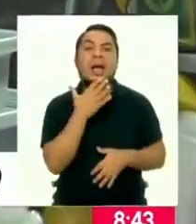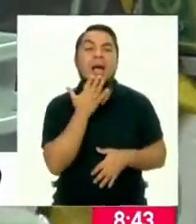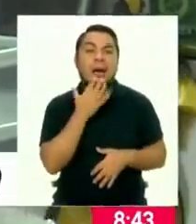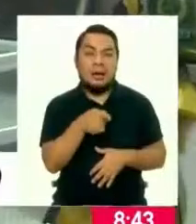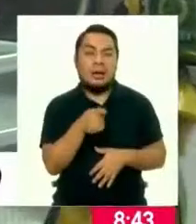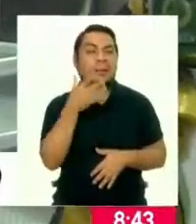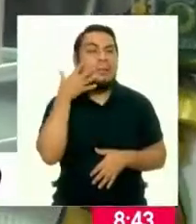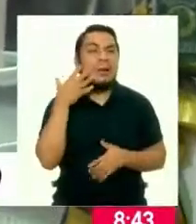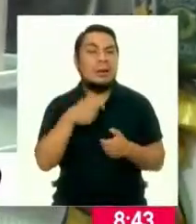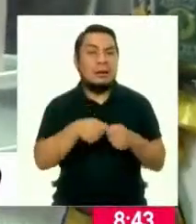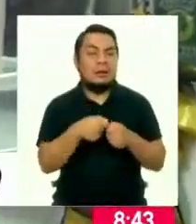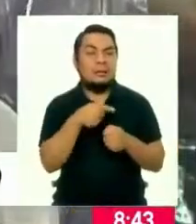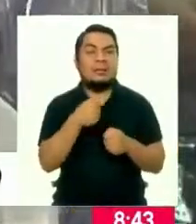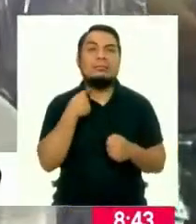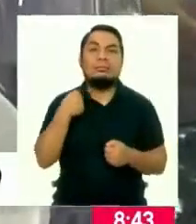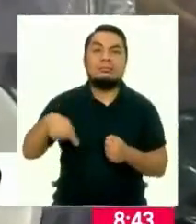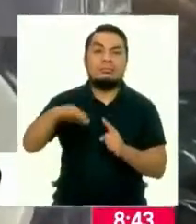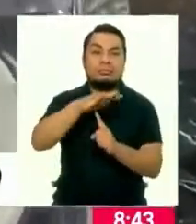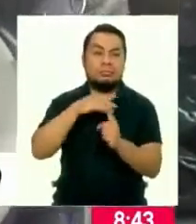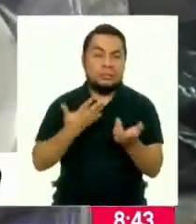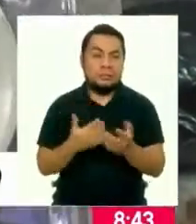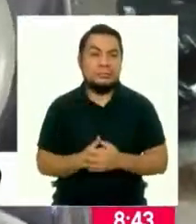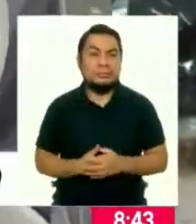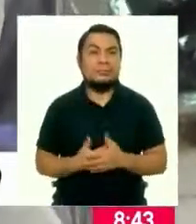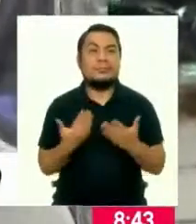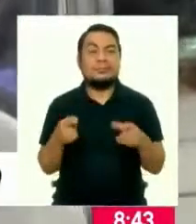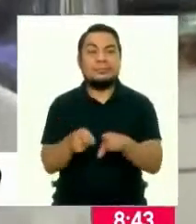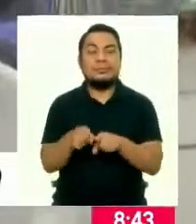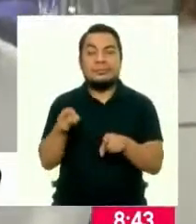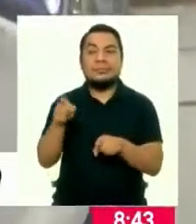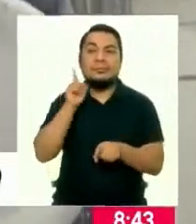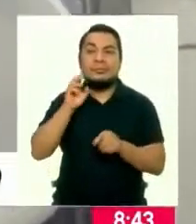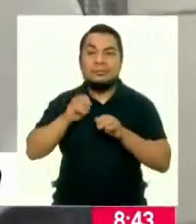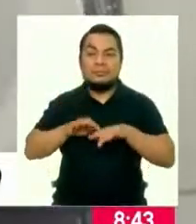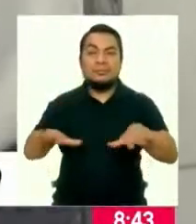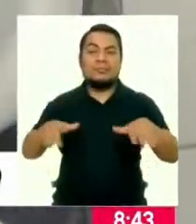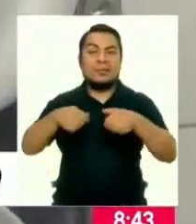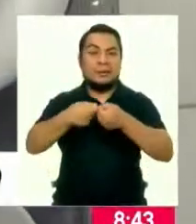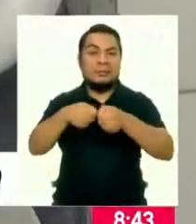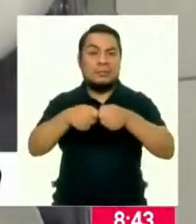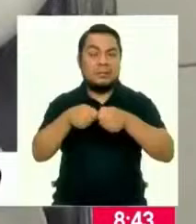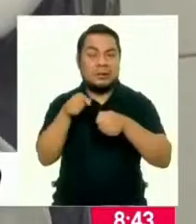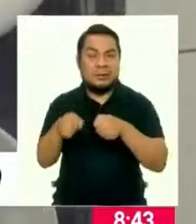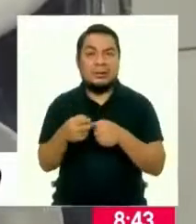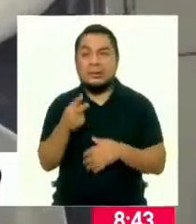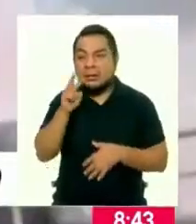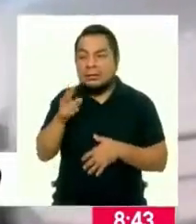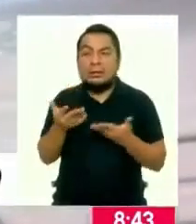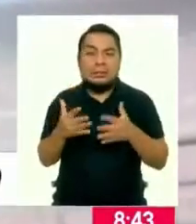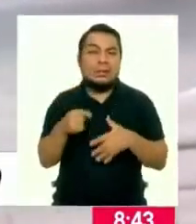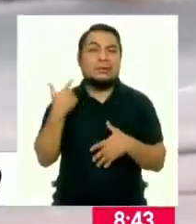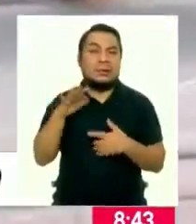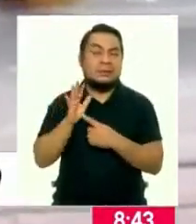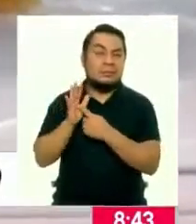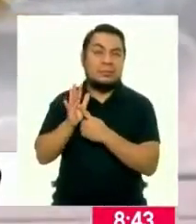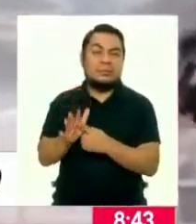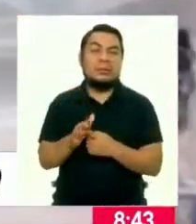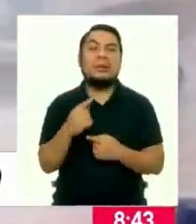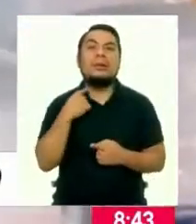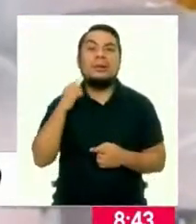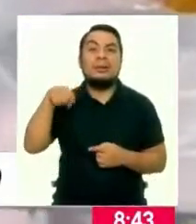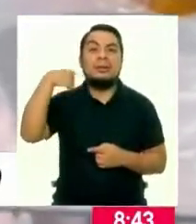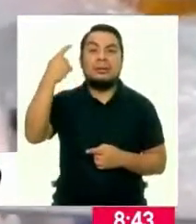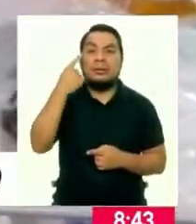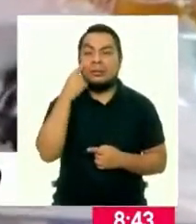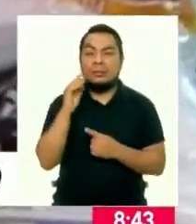resultaría perjudicial para el medio ambiente. En el caso de la contaminación por plástico, el diagnóstico está dado, las consecuencias se